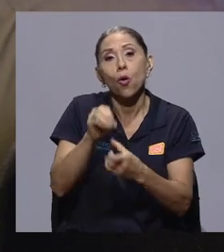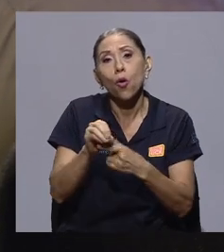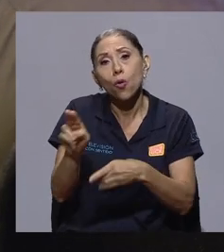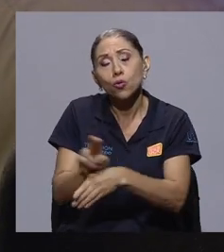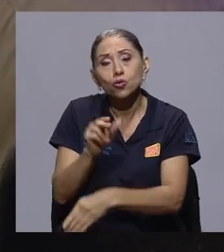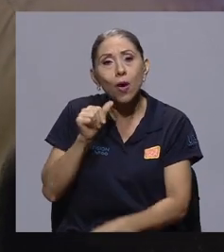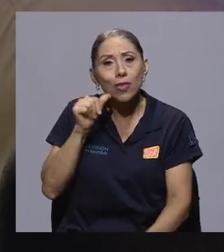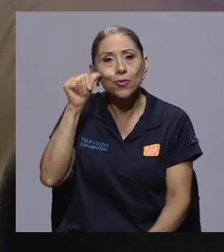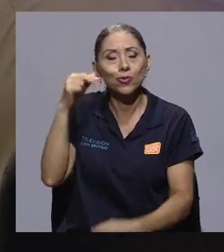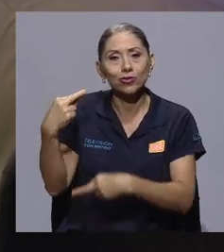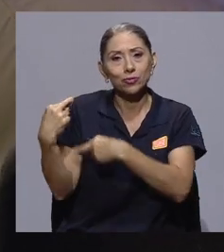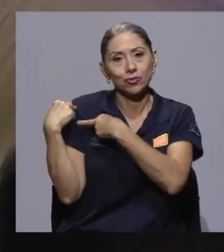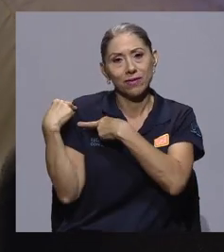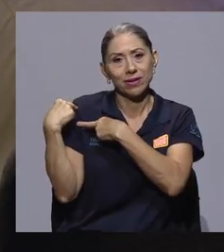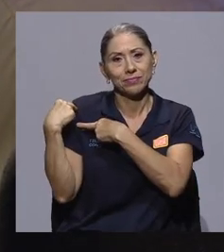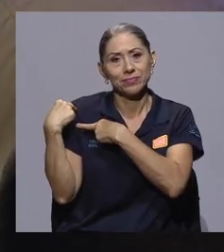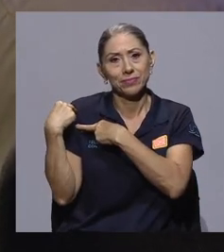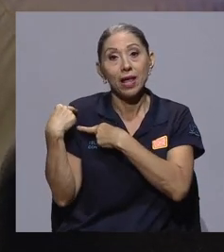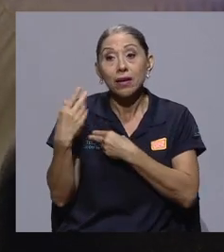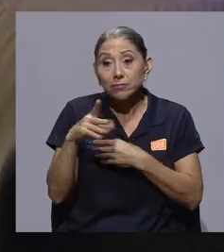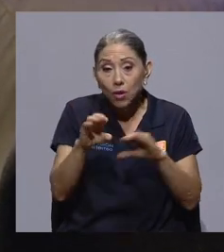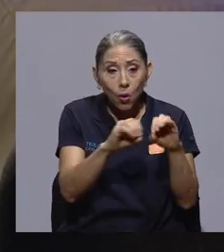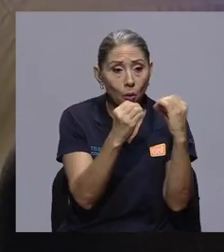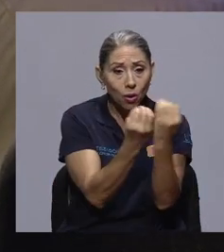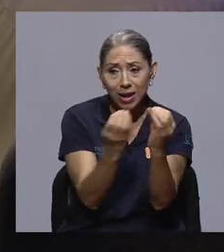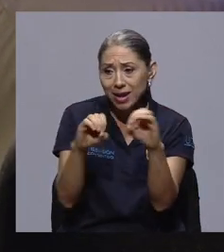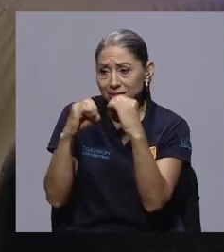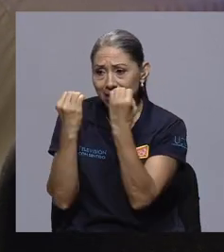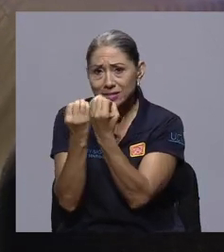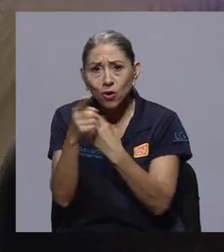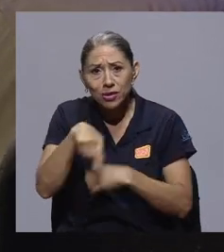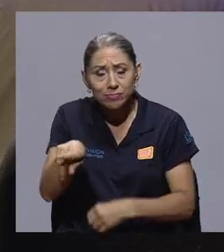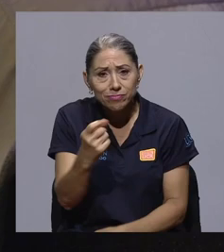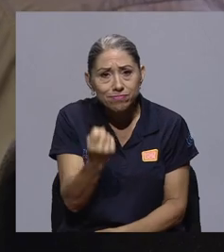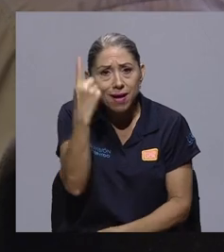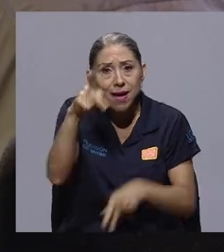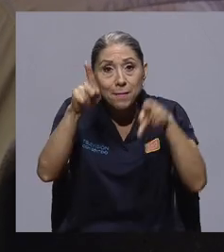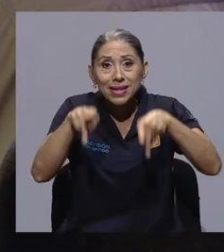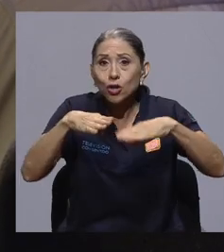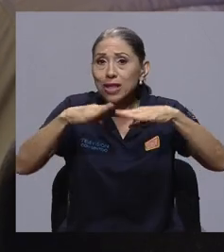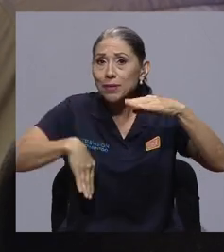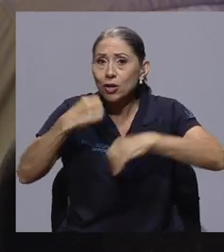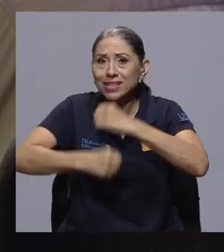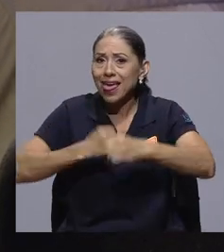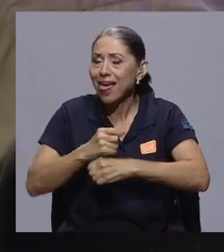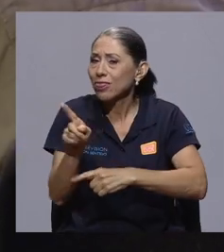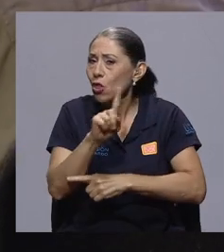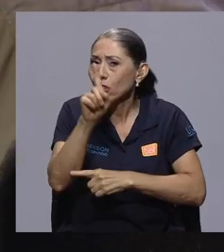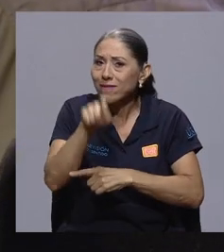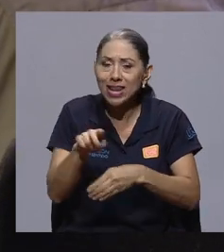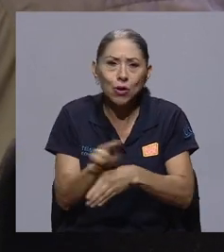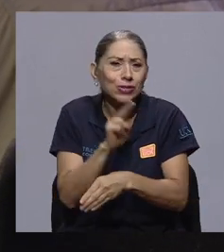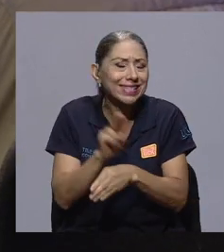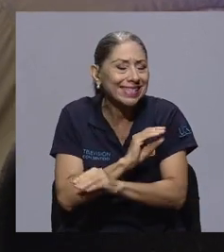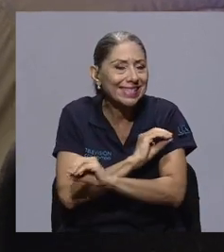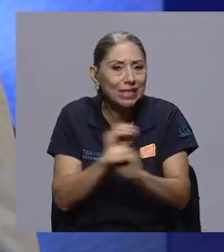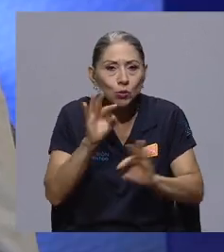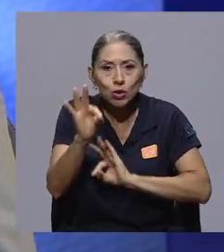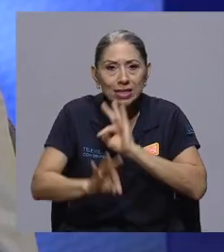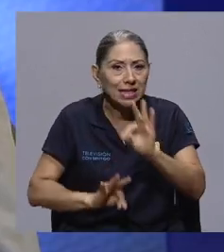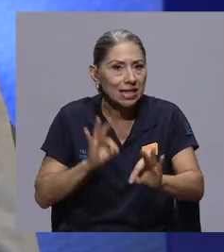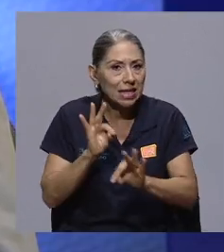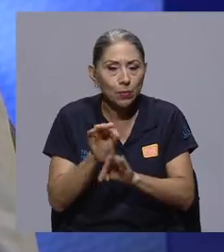porque si hay algo claro dentro de las organizaciones de sociedades civiles que las personas menores de edad no deberían consumir ningún tipo de sustancia.